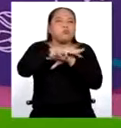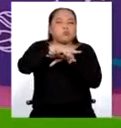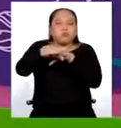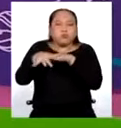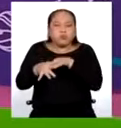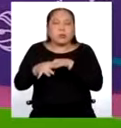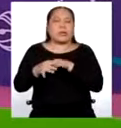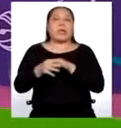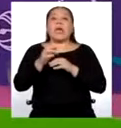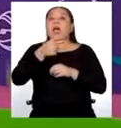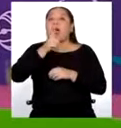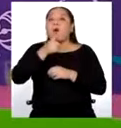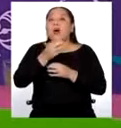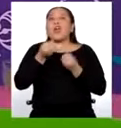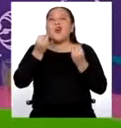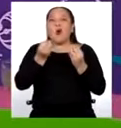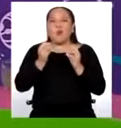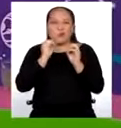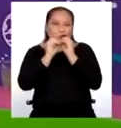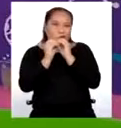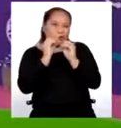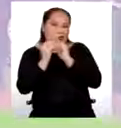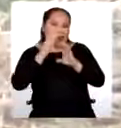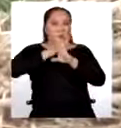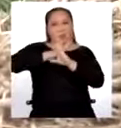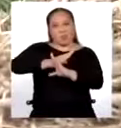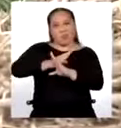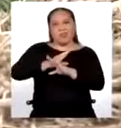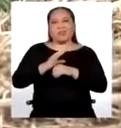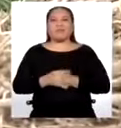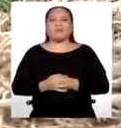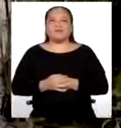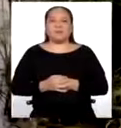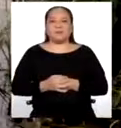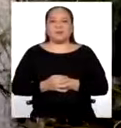y veremos qué podemos hacer para prevenirla y combatirla.